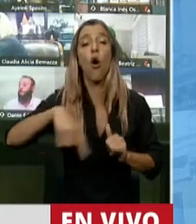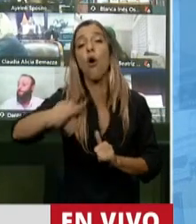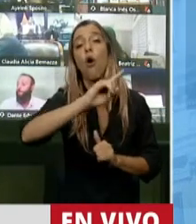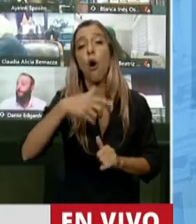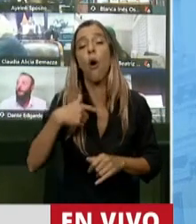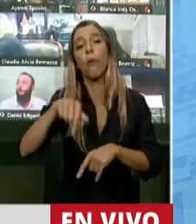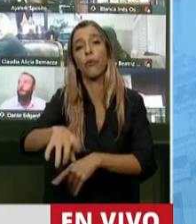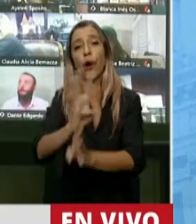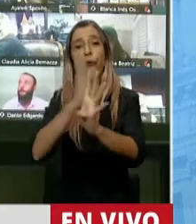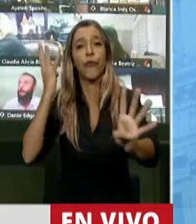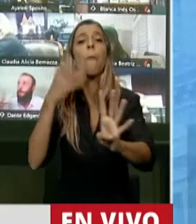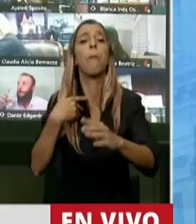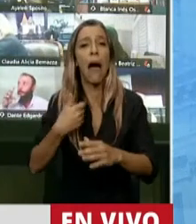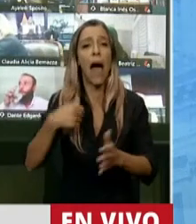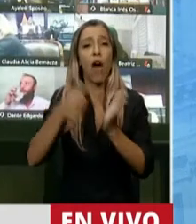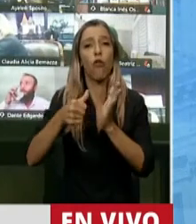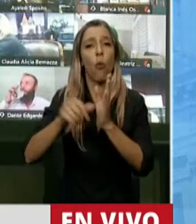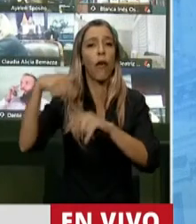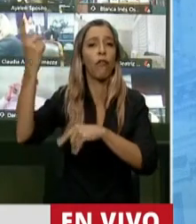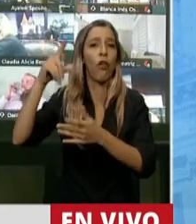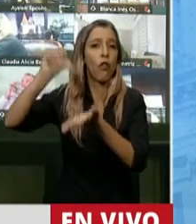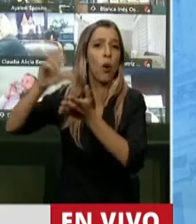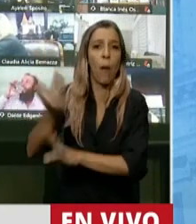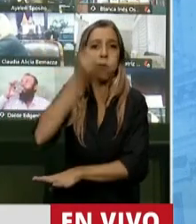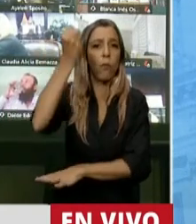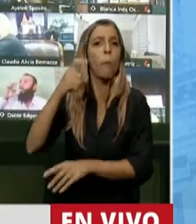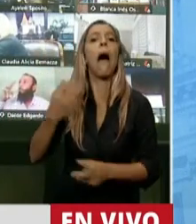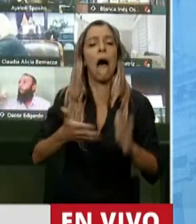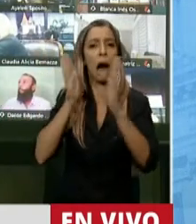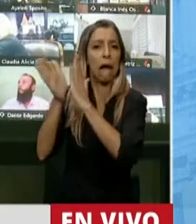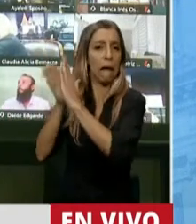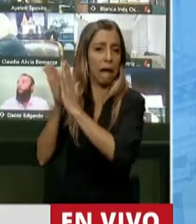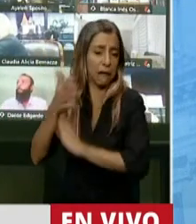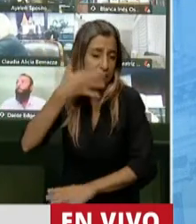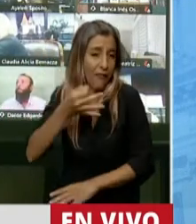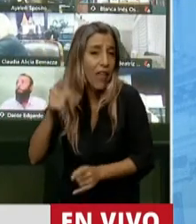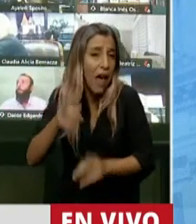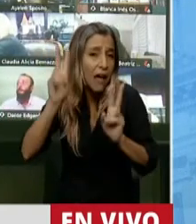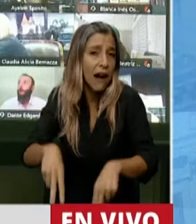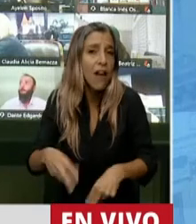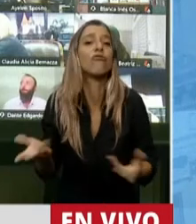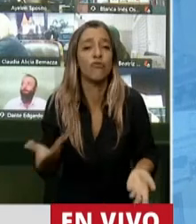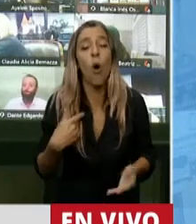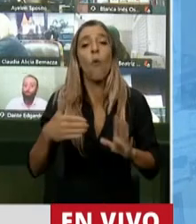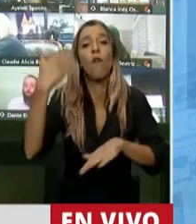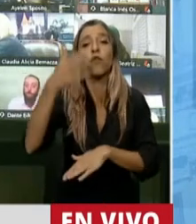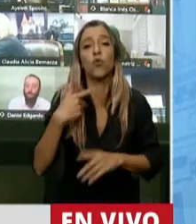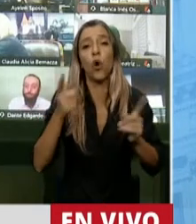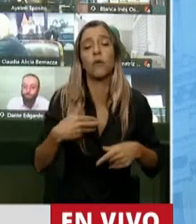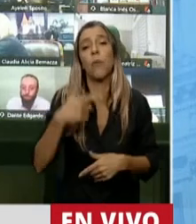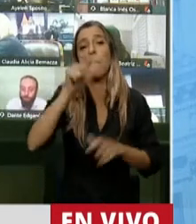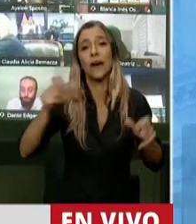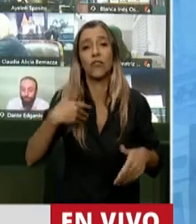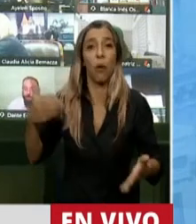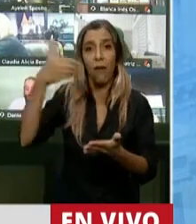para sacar una ciudadanía o para irse de nuestro país, y que no va haber un empresario que quiera invertir en nuestro país después de dar esta